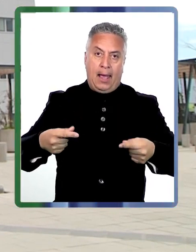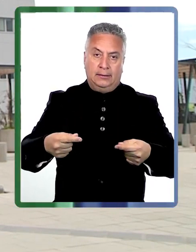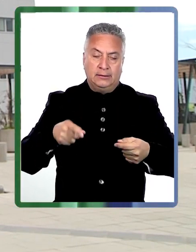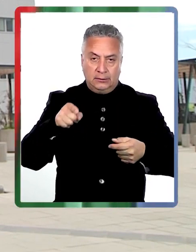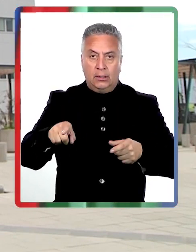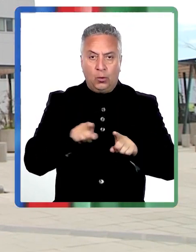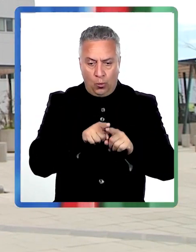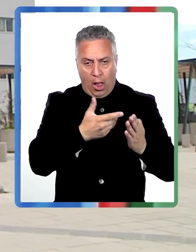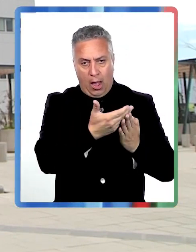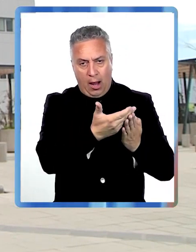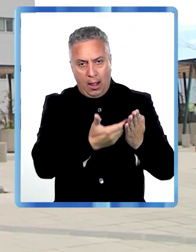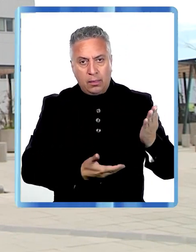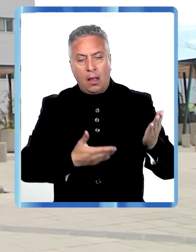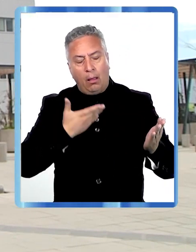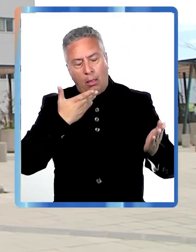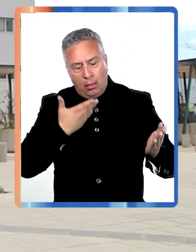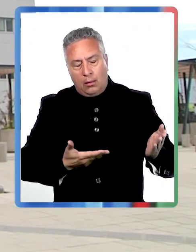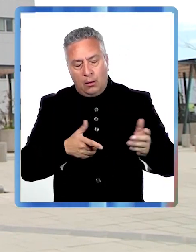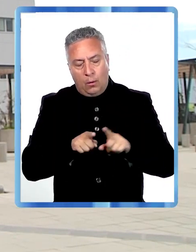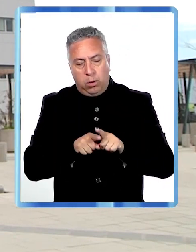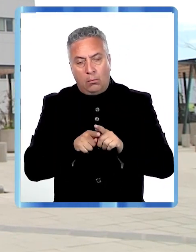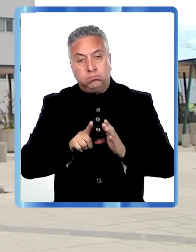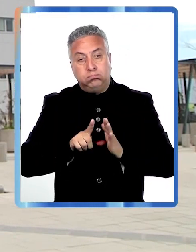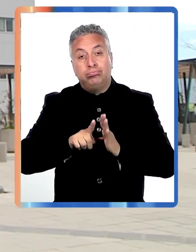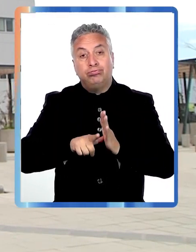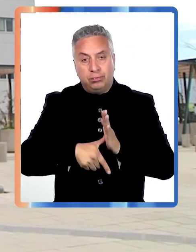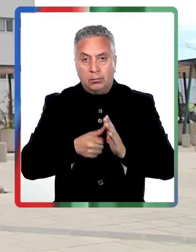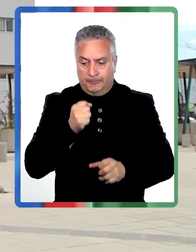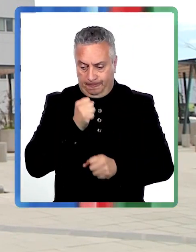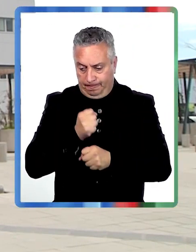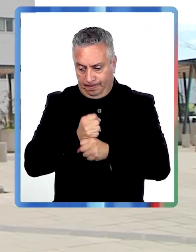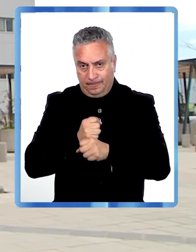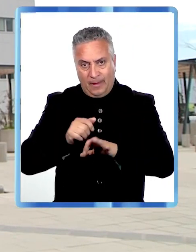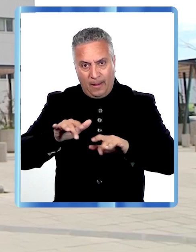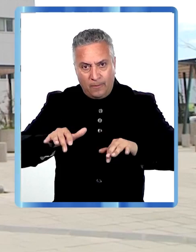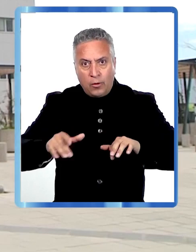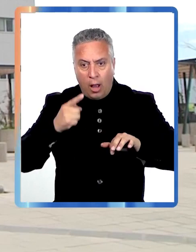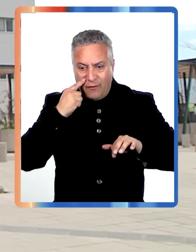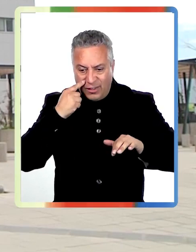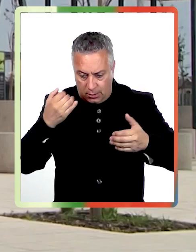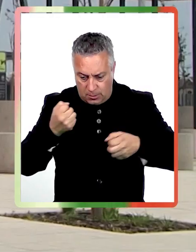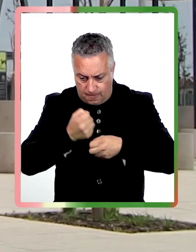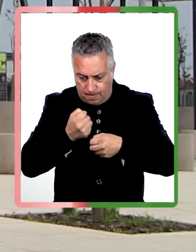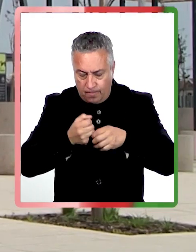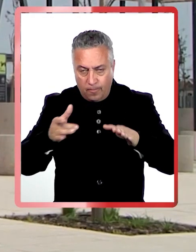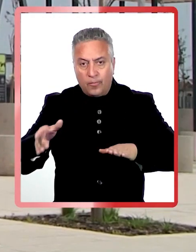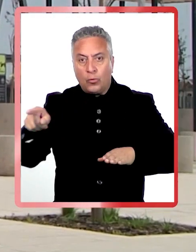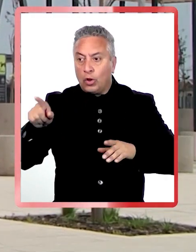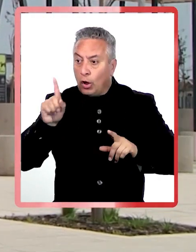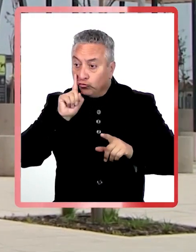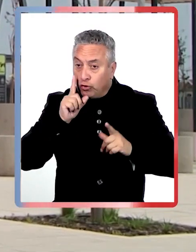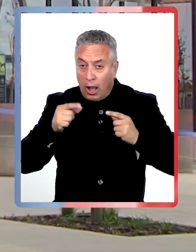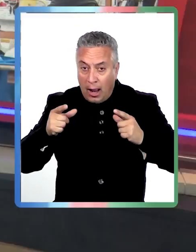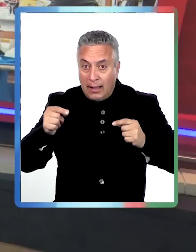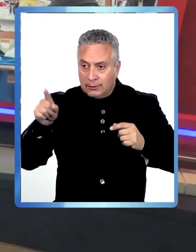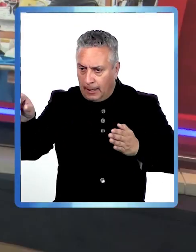coordinación con los servicios de salud y la implementación de un software de trazabilidad de pacientes oncológicos.